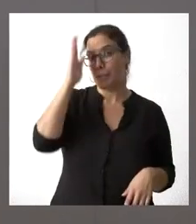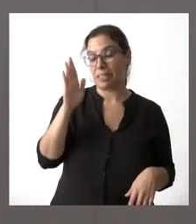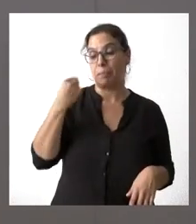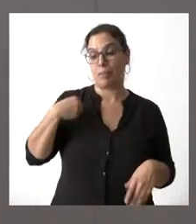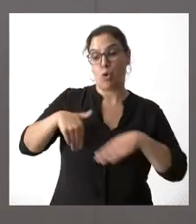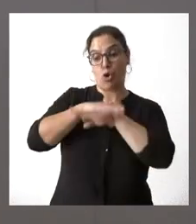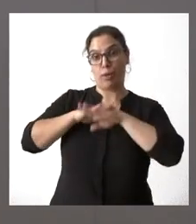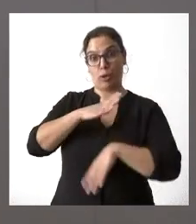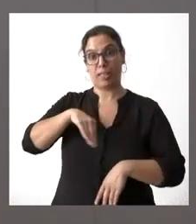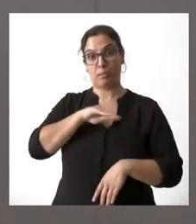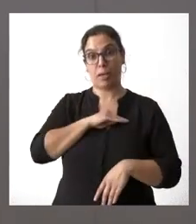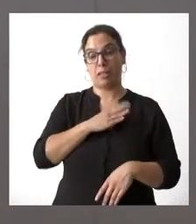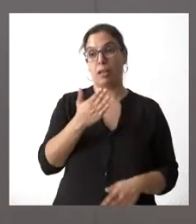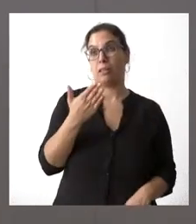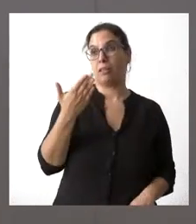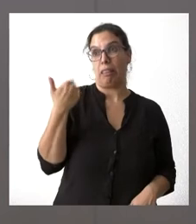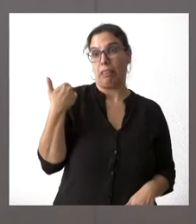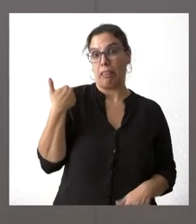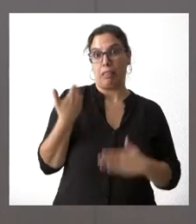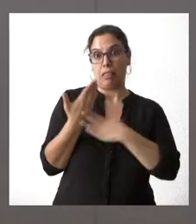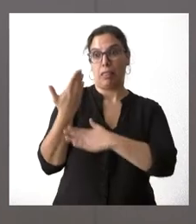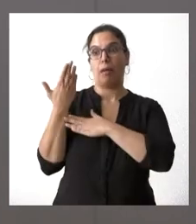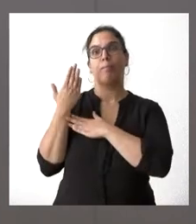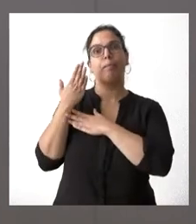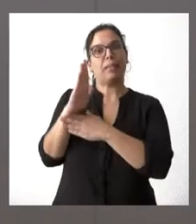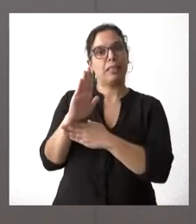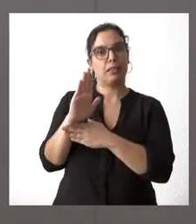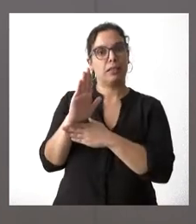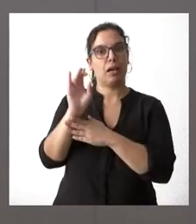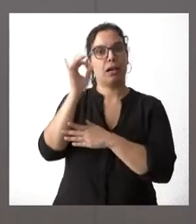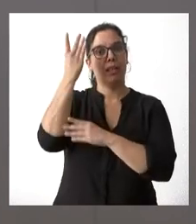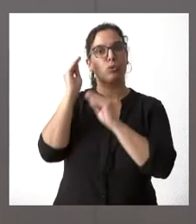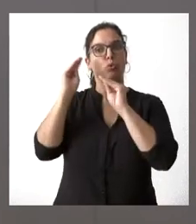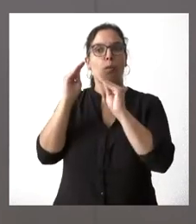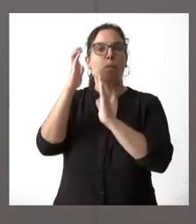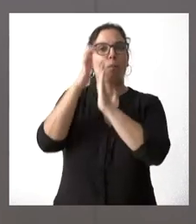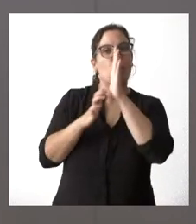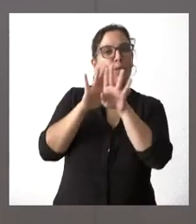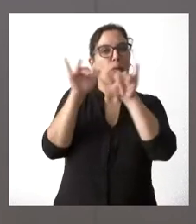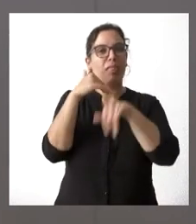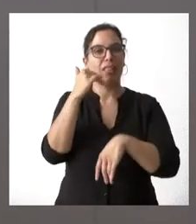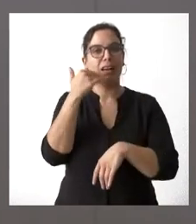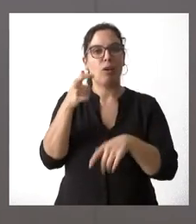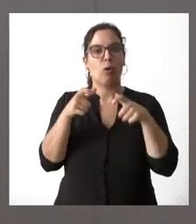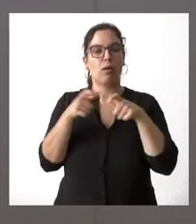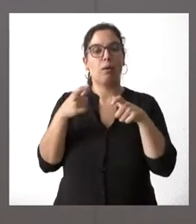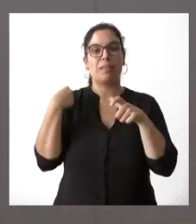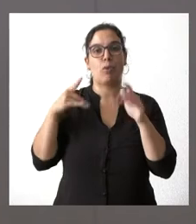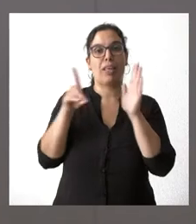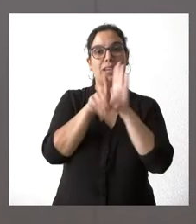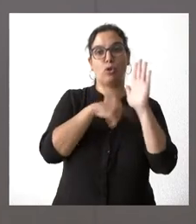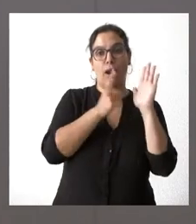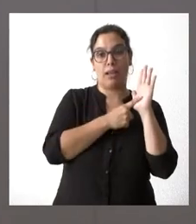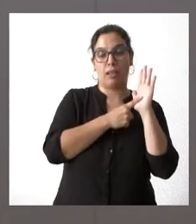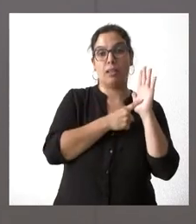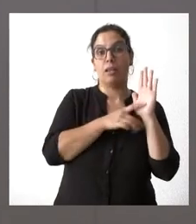Gobierno de España planteó hace muy pocos días una determinada bonificación de estos billetes a través de un decreto ley que ni siquiera